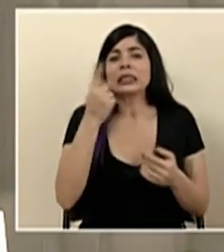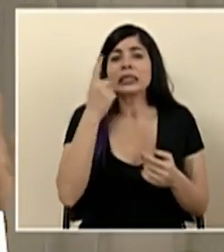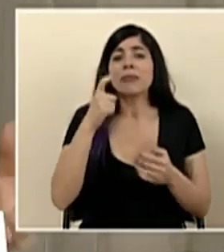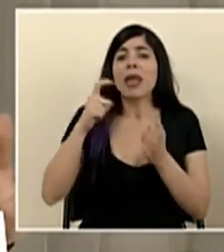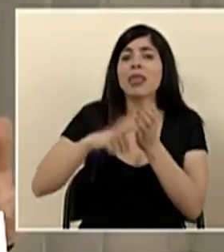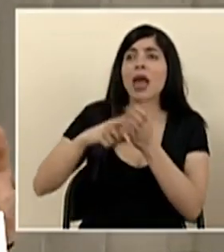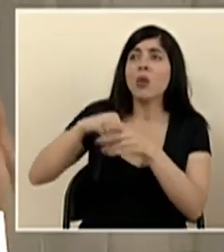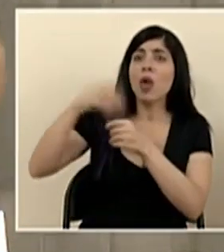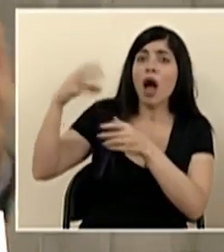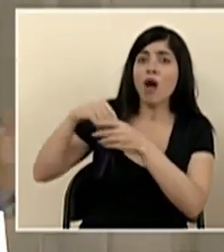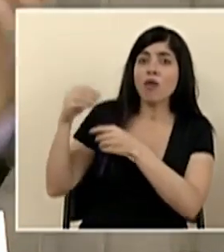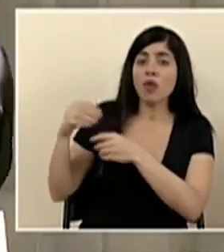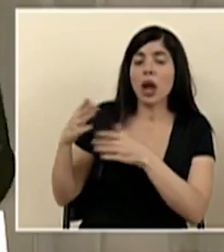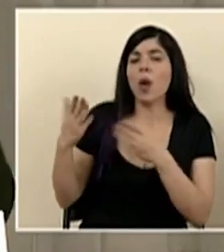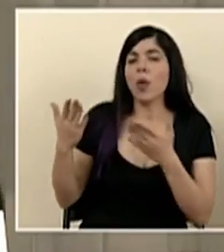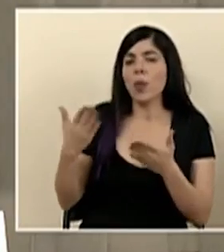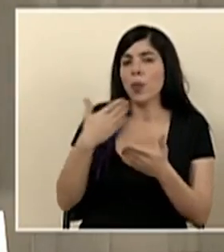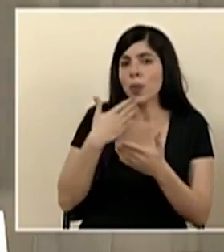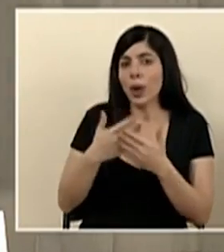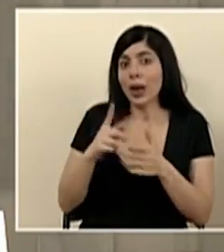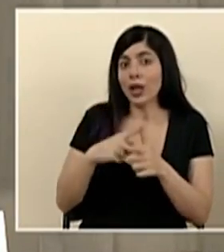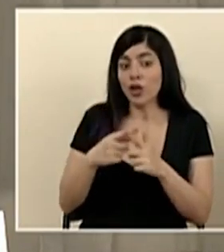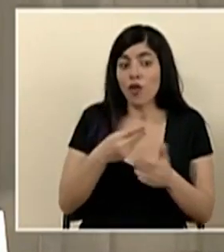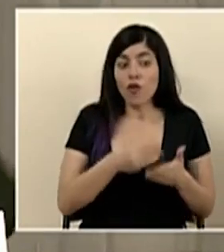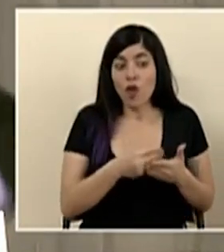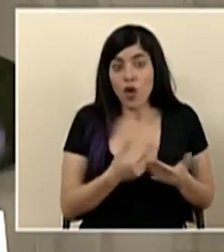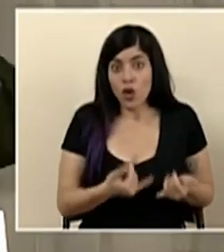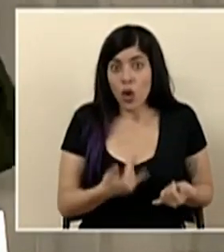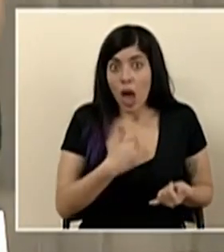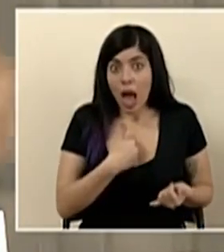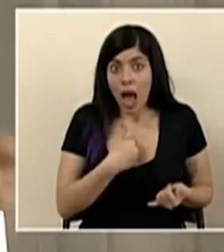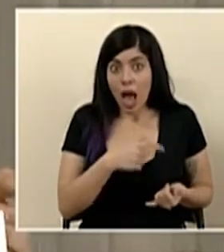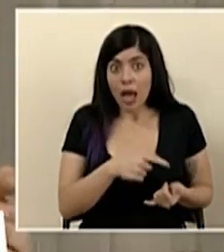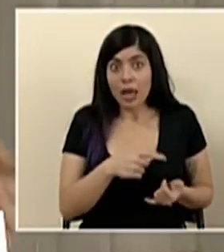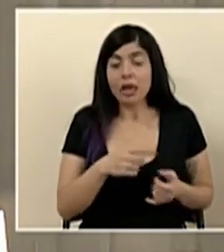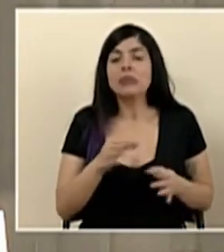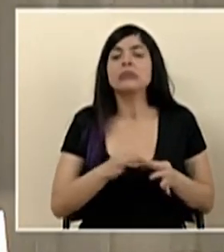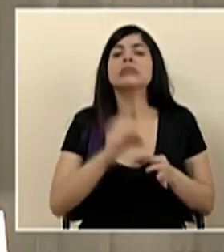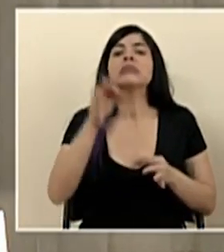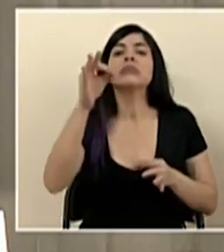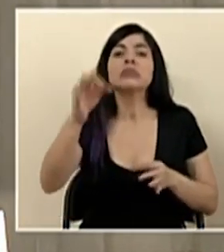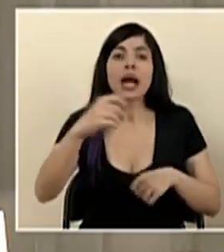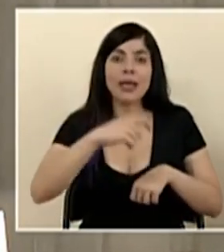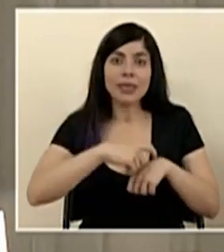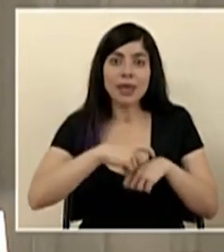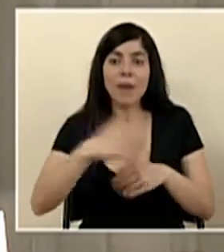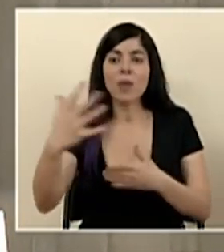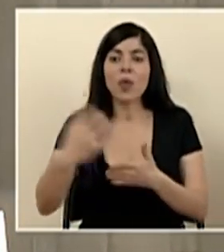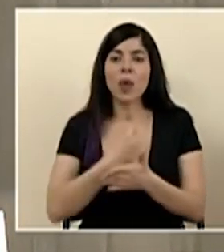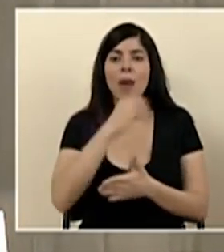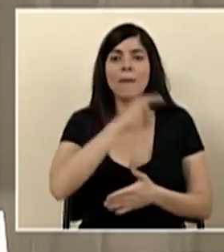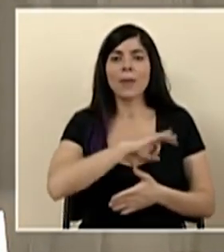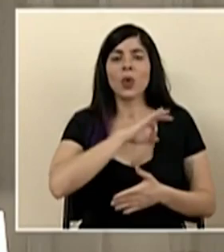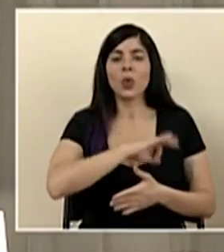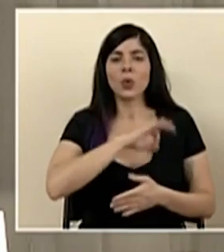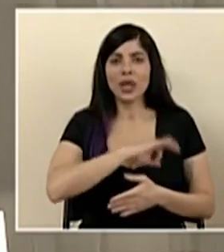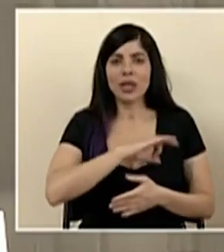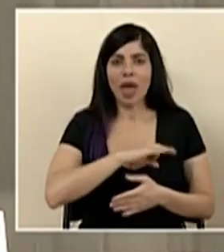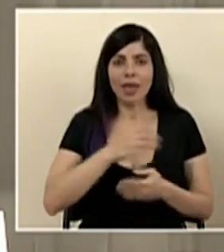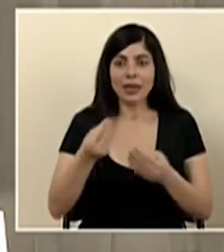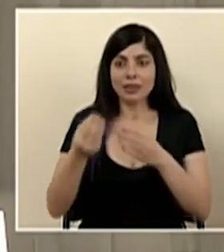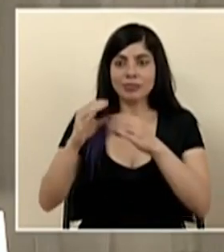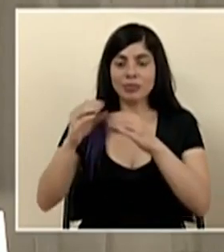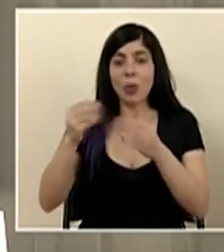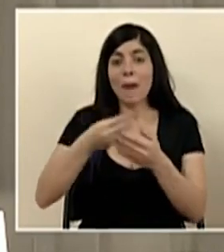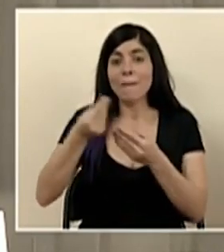bueno ahí hay formas de utilizar recursos que disponemos a inversiones a más largo plazo que nos devuelven utilidades esas y otras